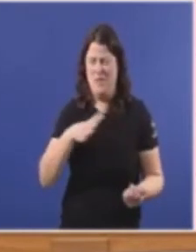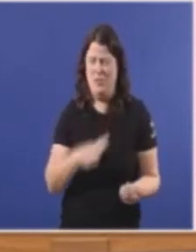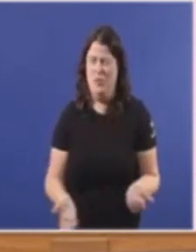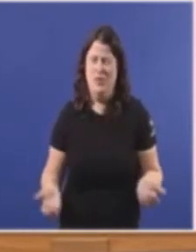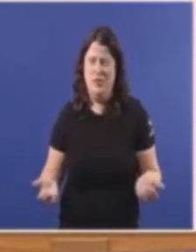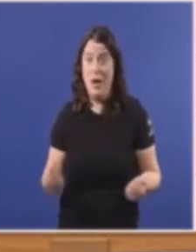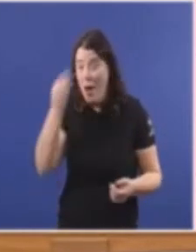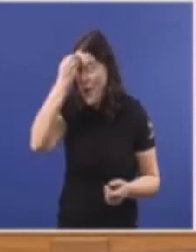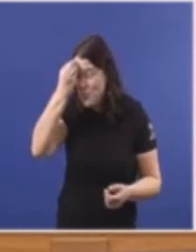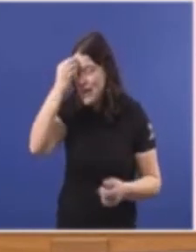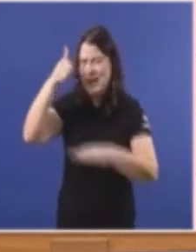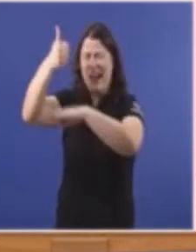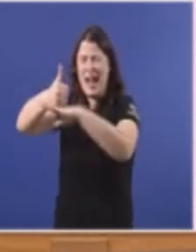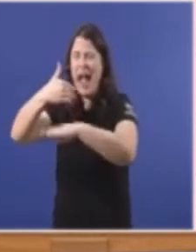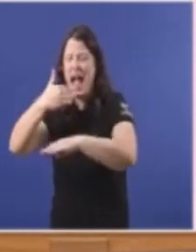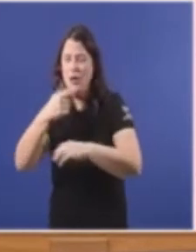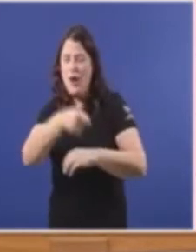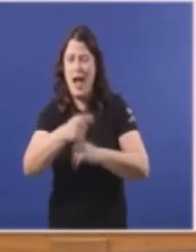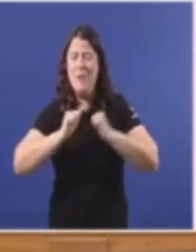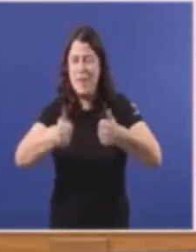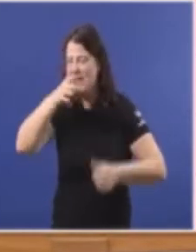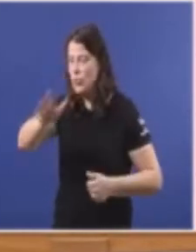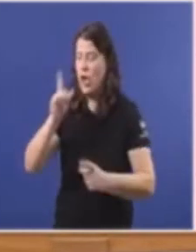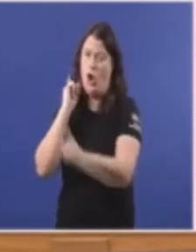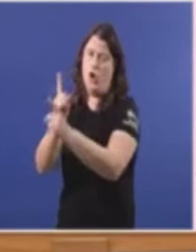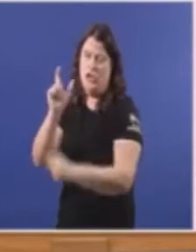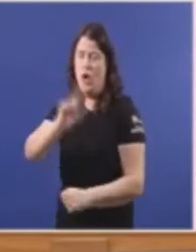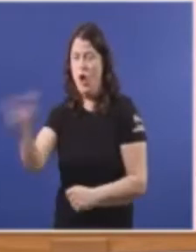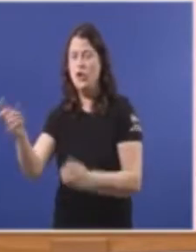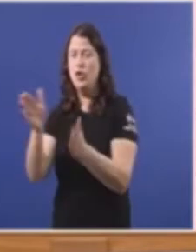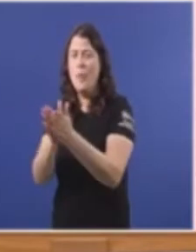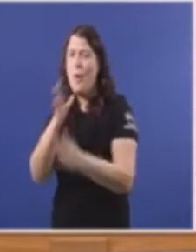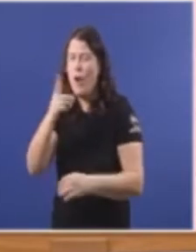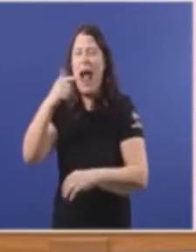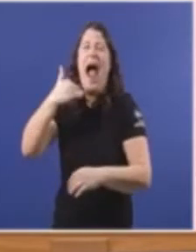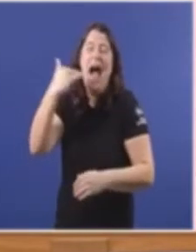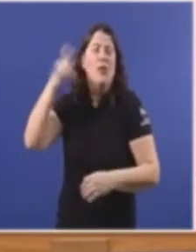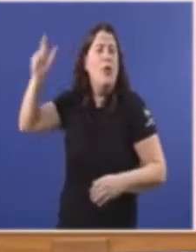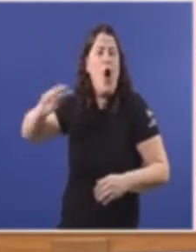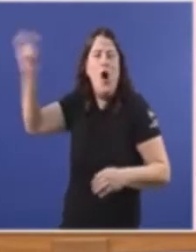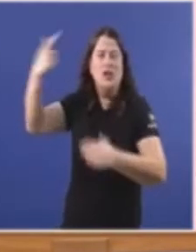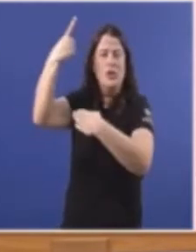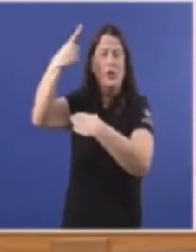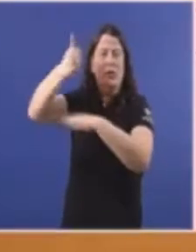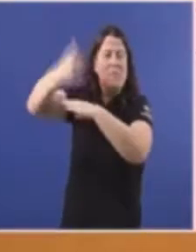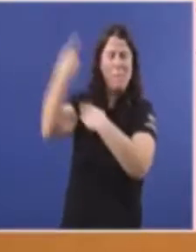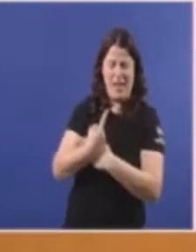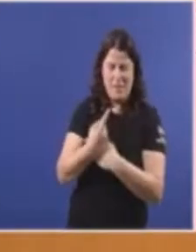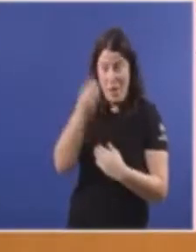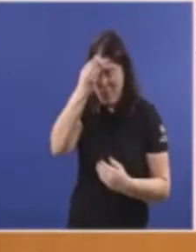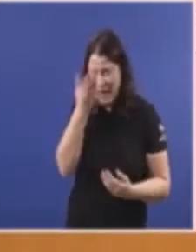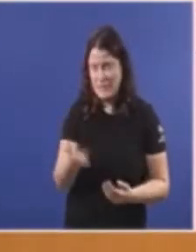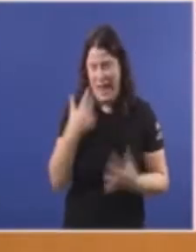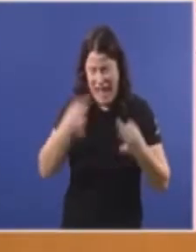cree Que hai algún facultativo Que inicia unha denuncia Contra outro compañero Porque lle mandan Pero Pero de verdad Que